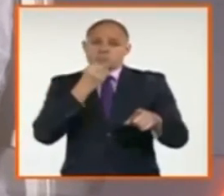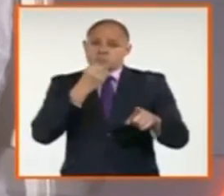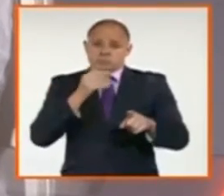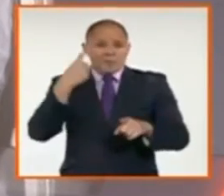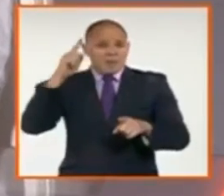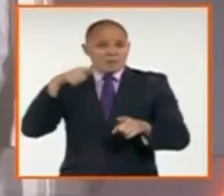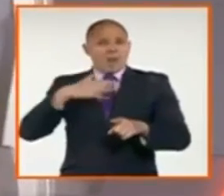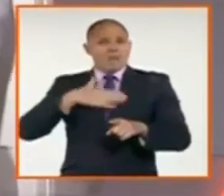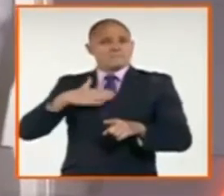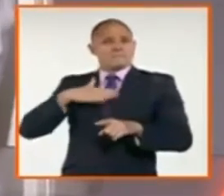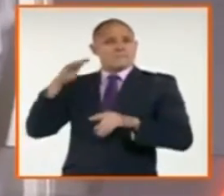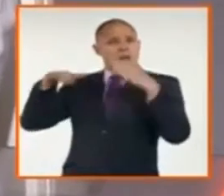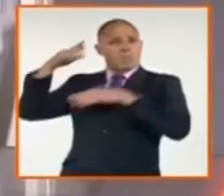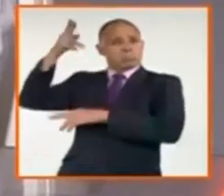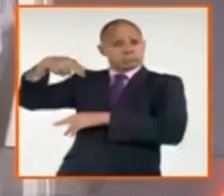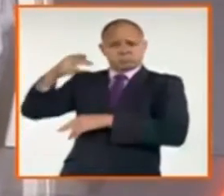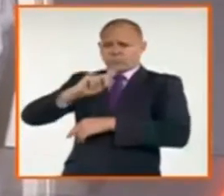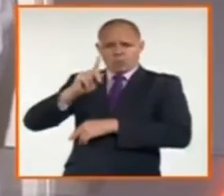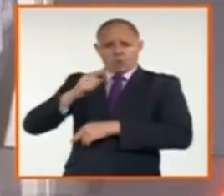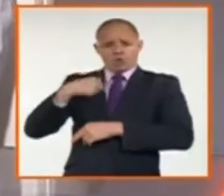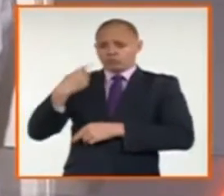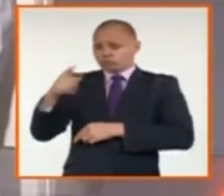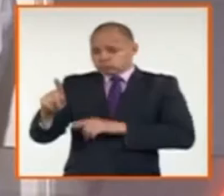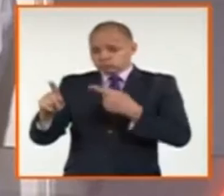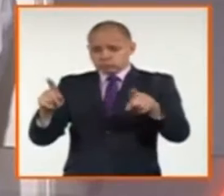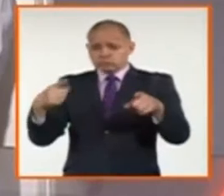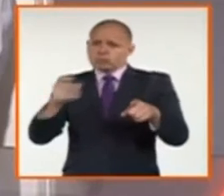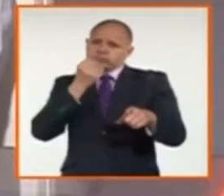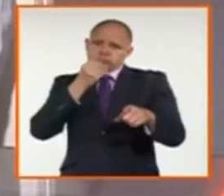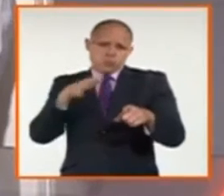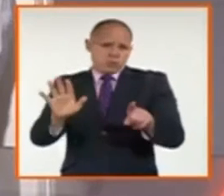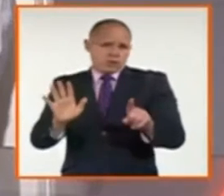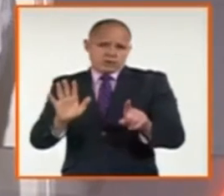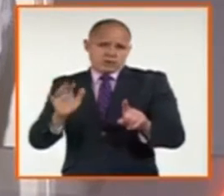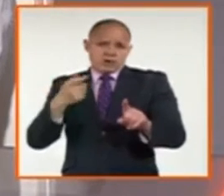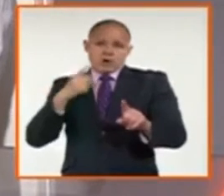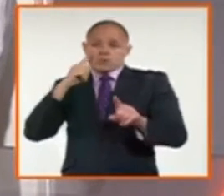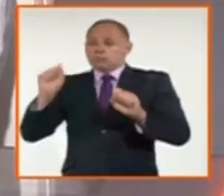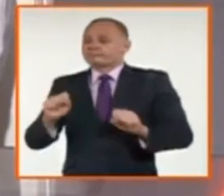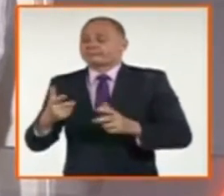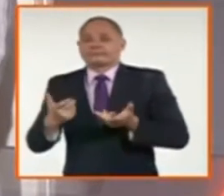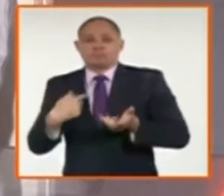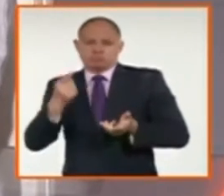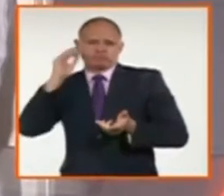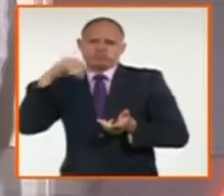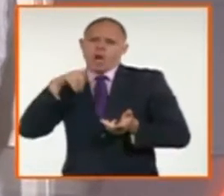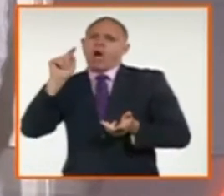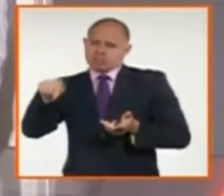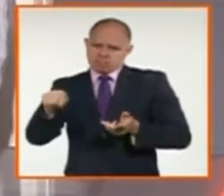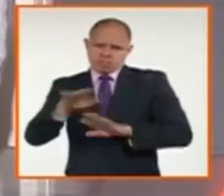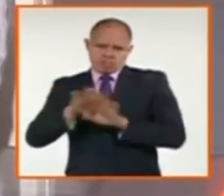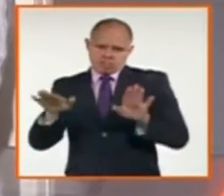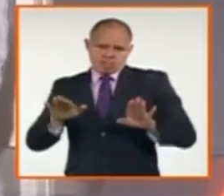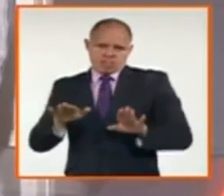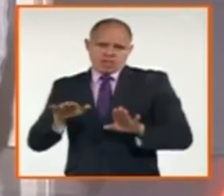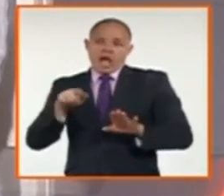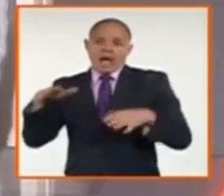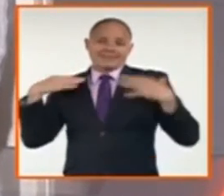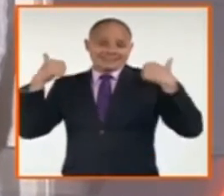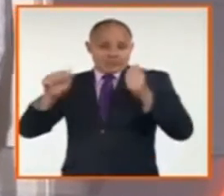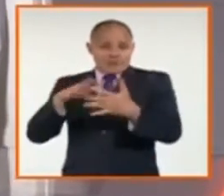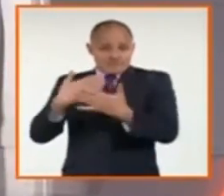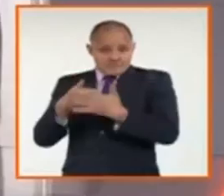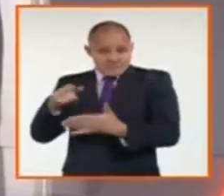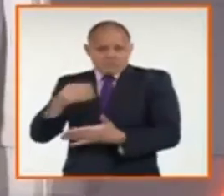que ver con la aprobación de los sistemas de pago, pero nos quedaban todavía algunas trabas